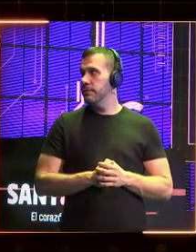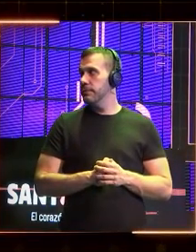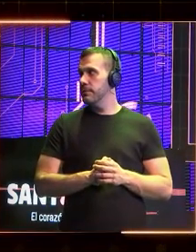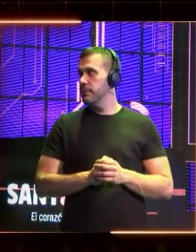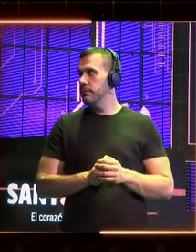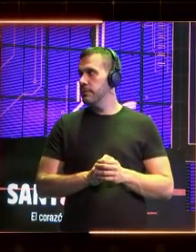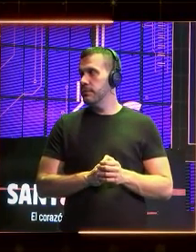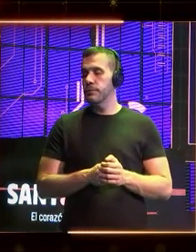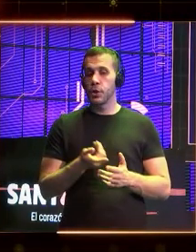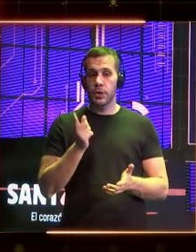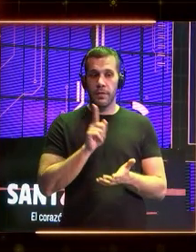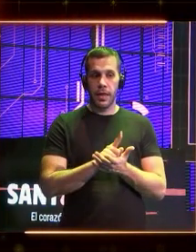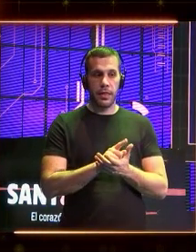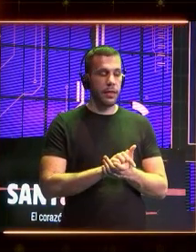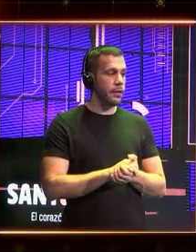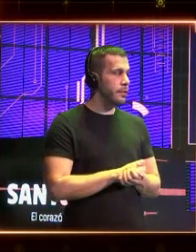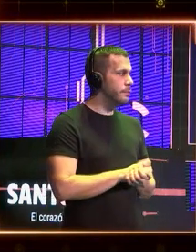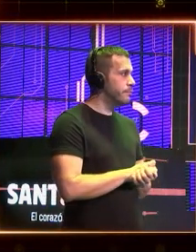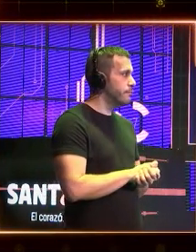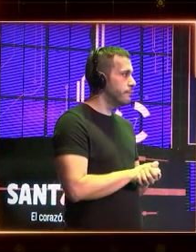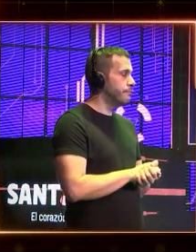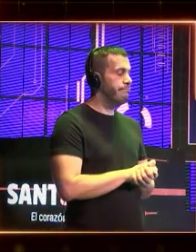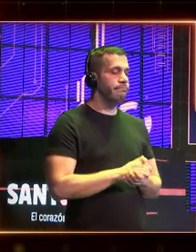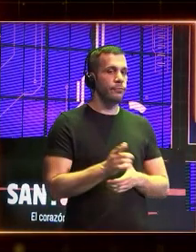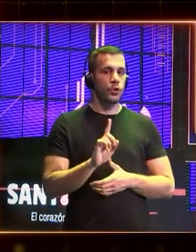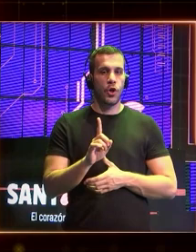¿Otra vez? No.